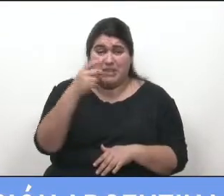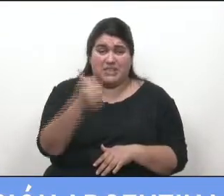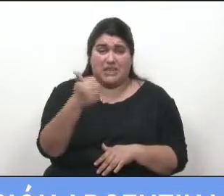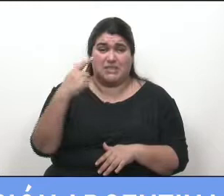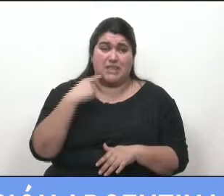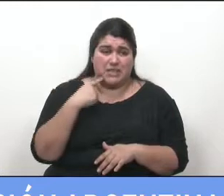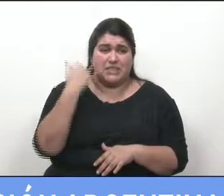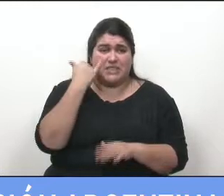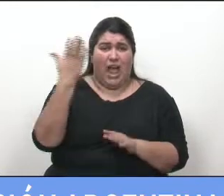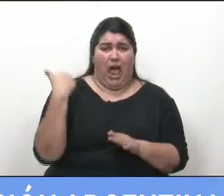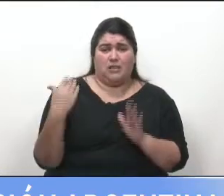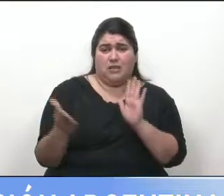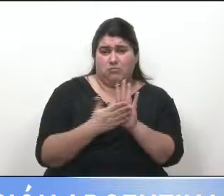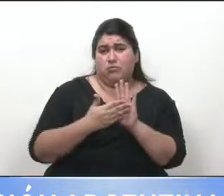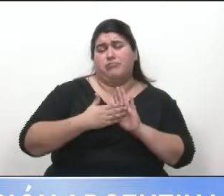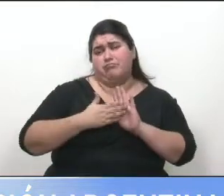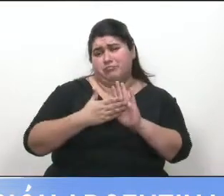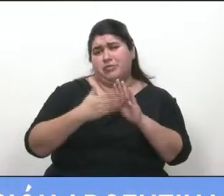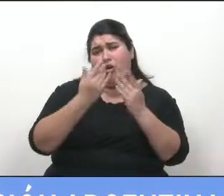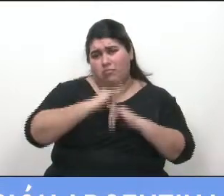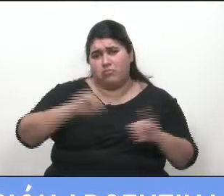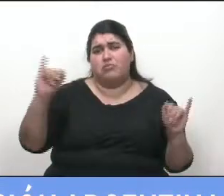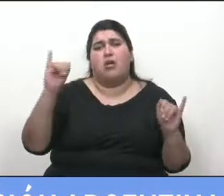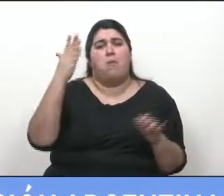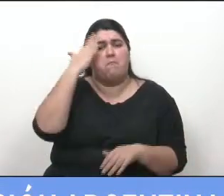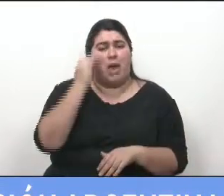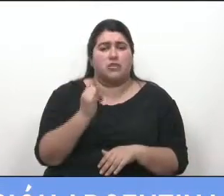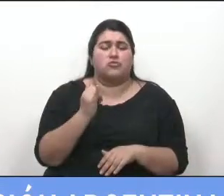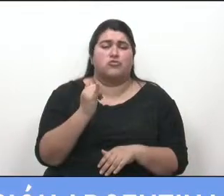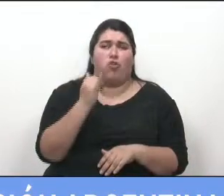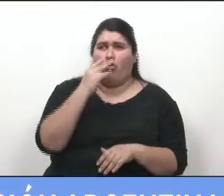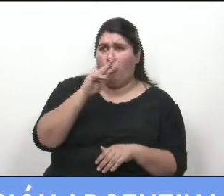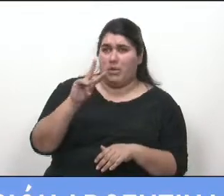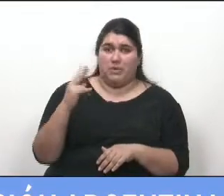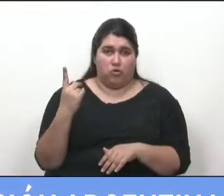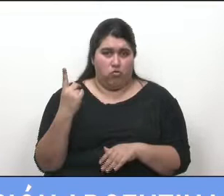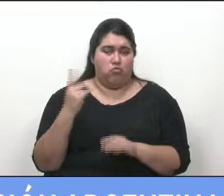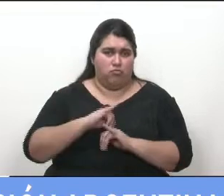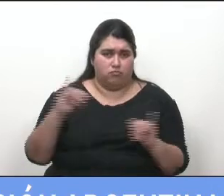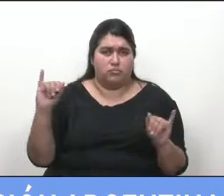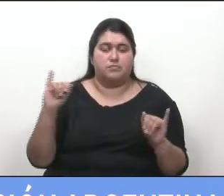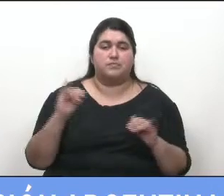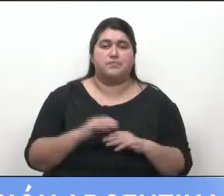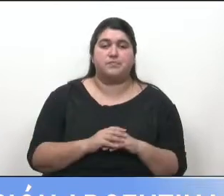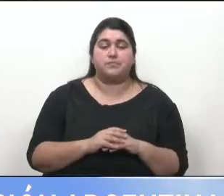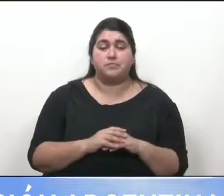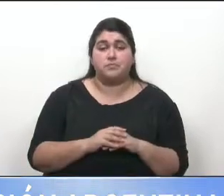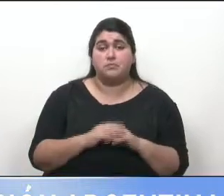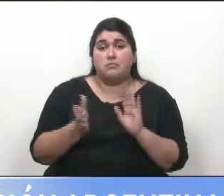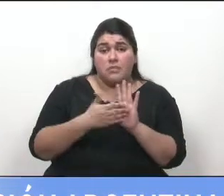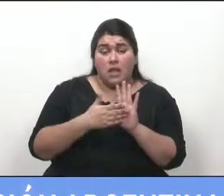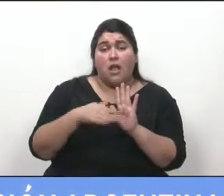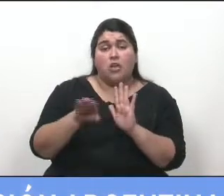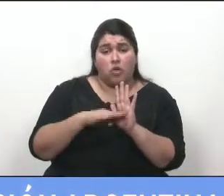publicada en el boletín oficial de marzo de 2021. Esta norma incentiva